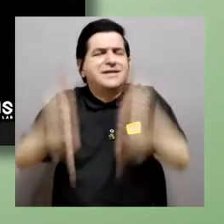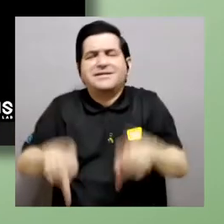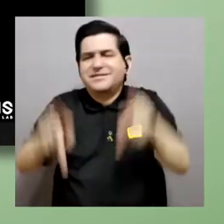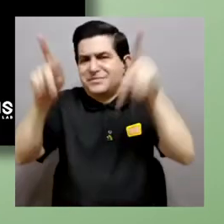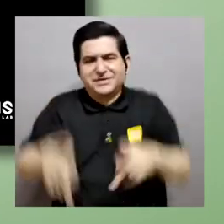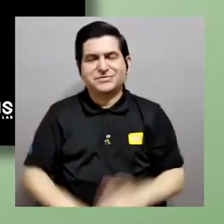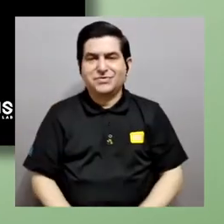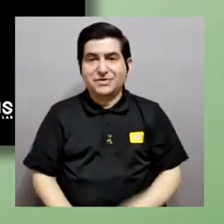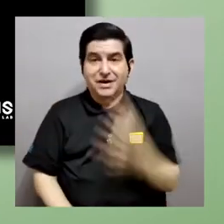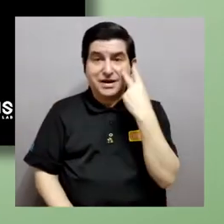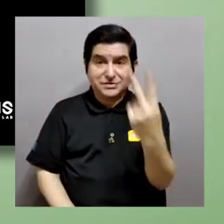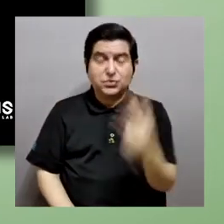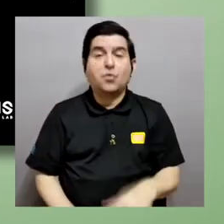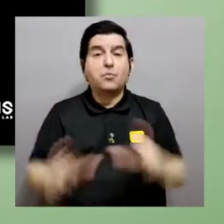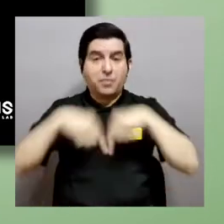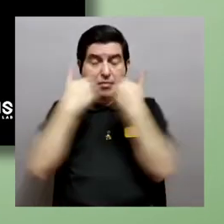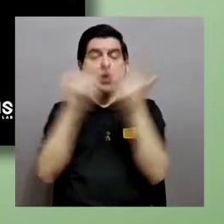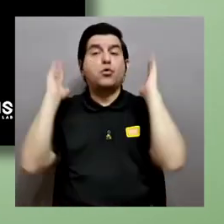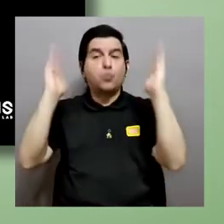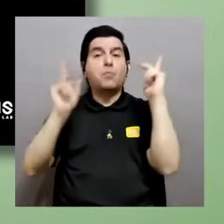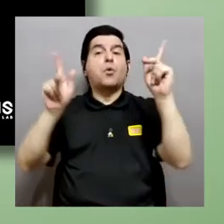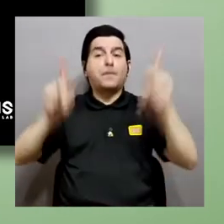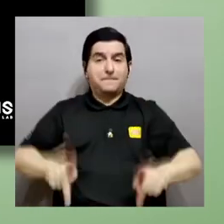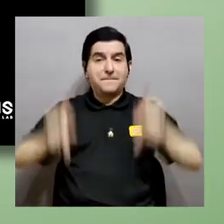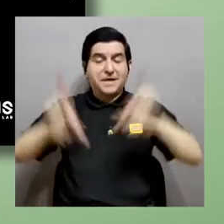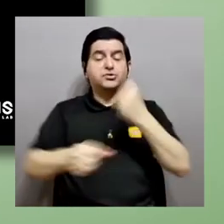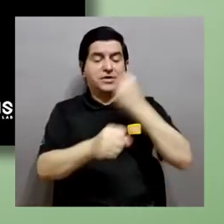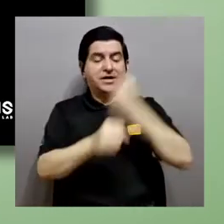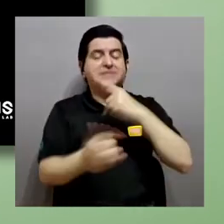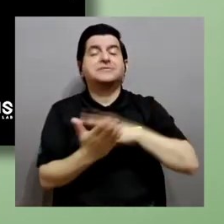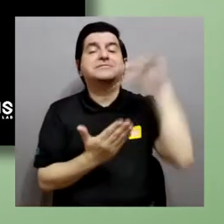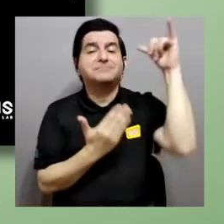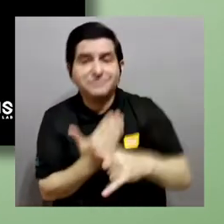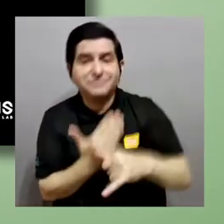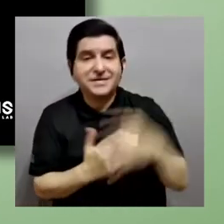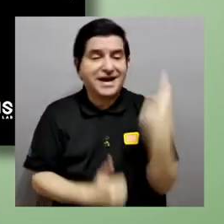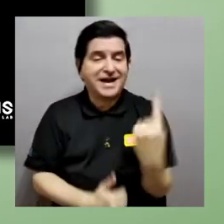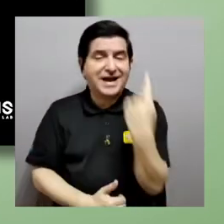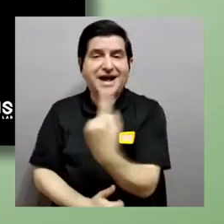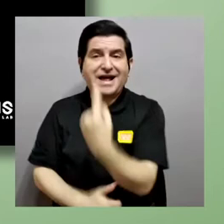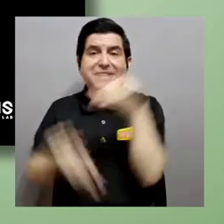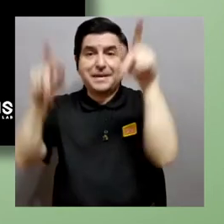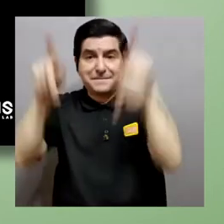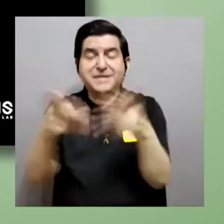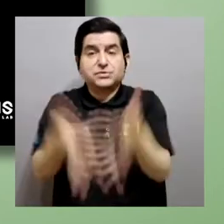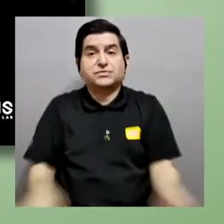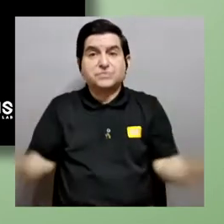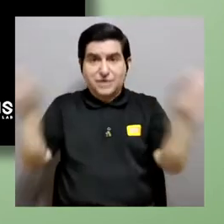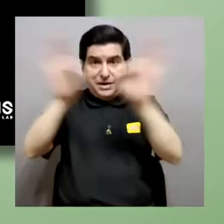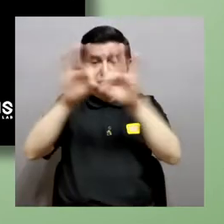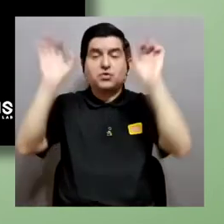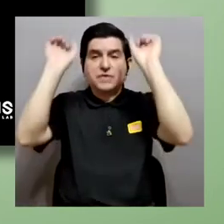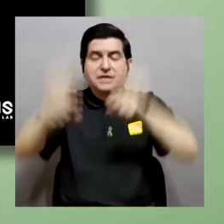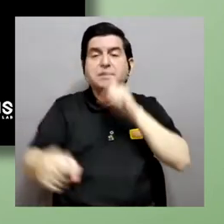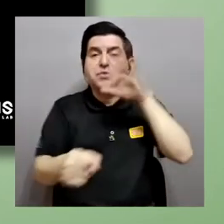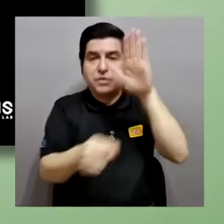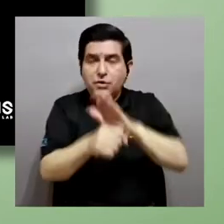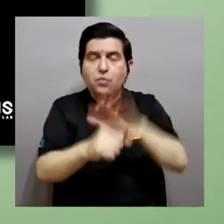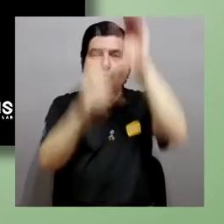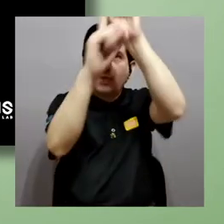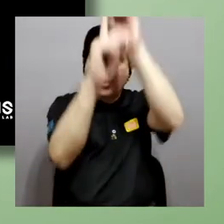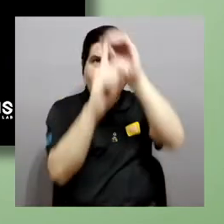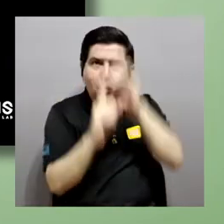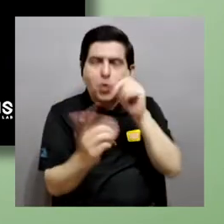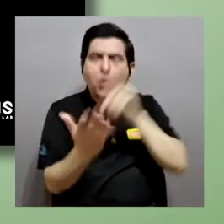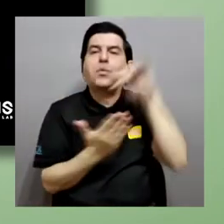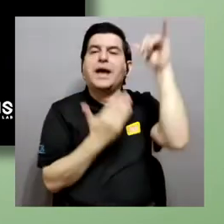bastante grande de personas que colaboran en el proyecto, y cada uno es una persona, digamos, importante para lograr los objetivos del proyecto, ¿verdad? Y